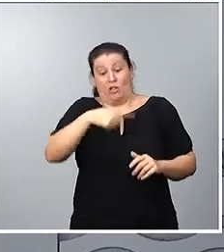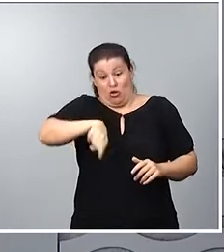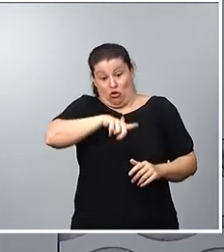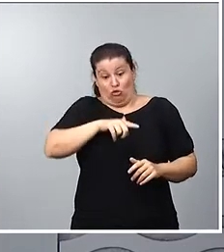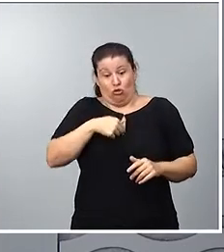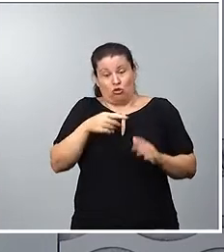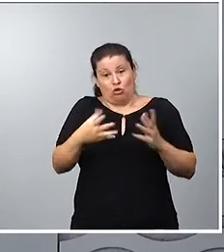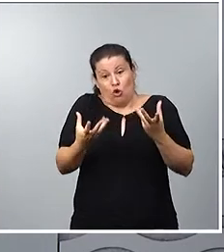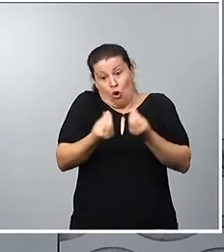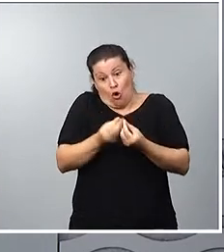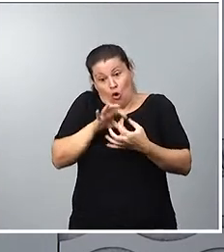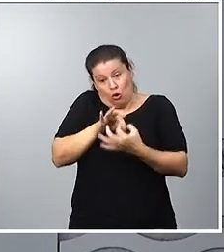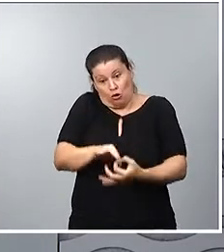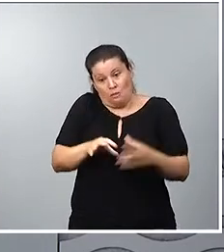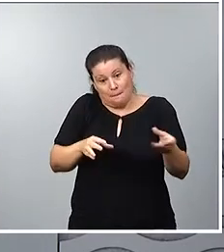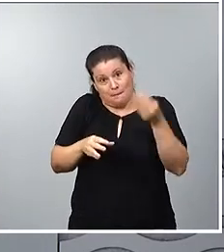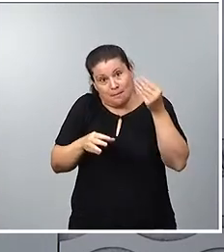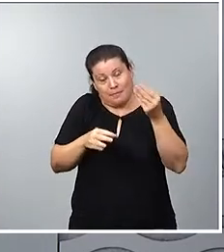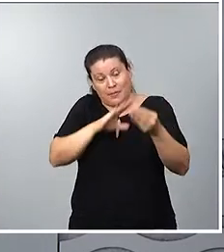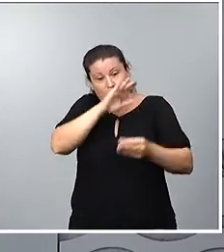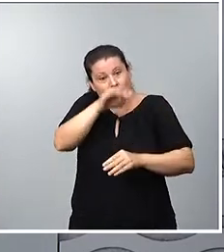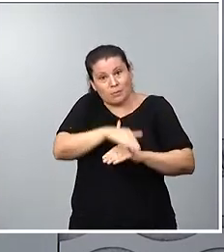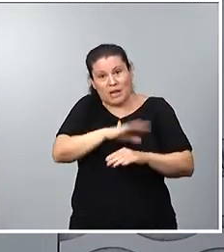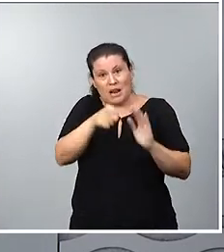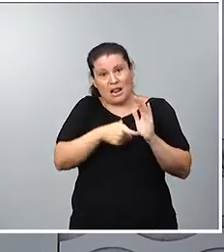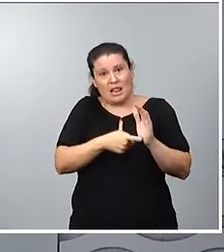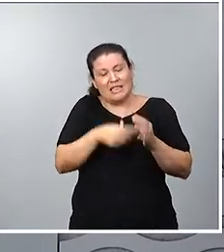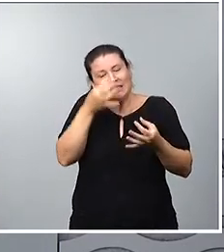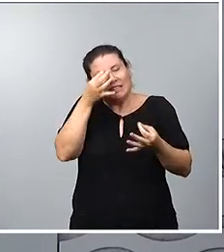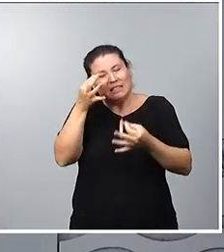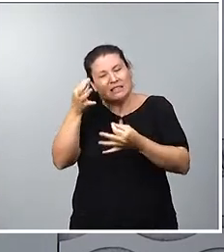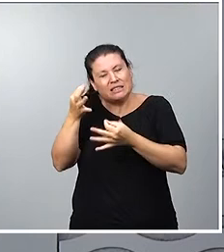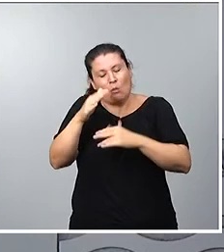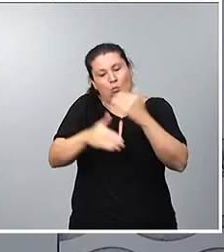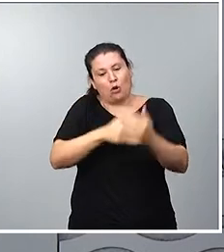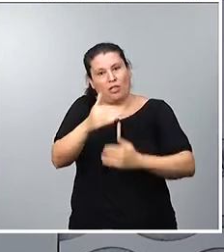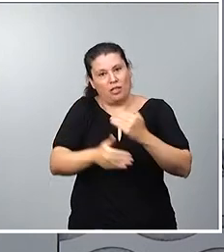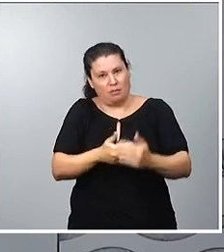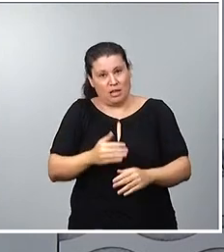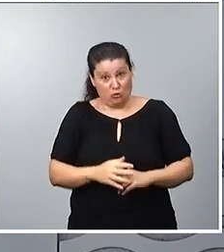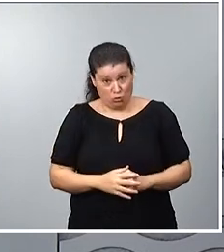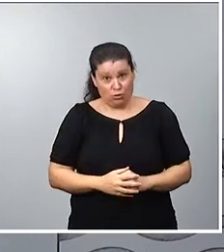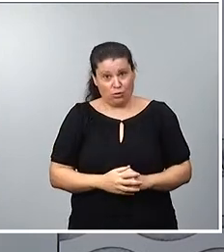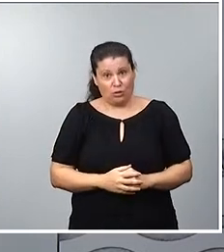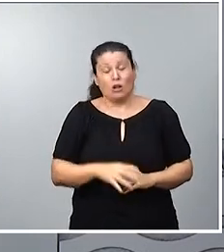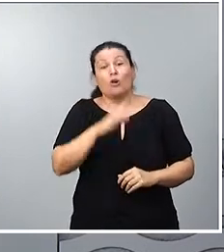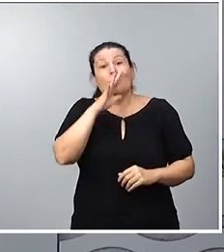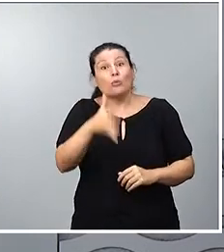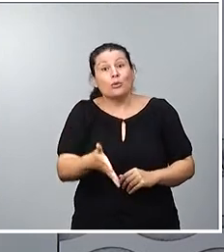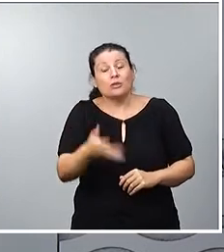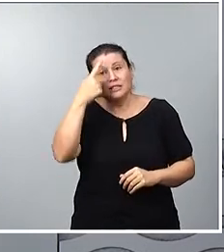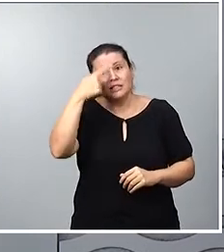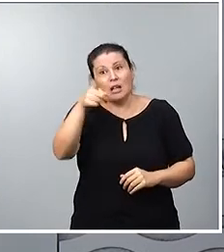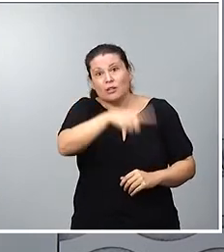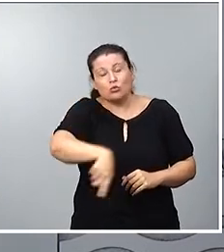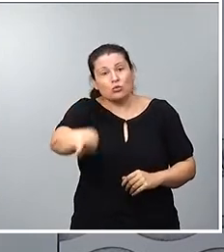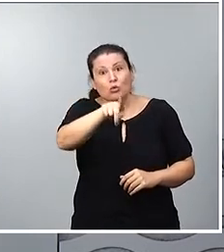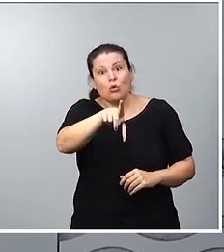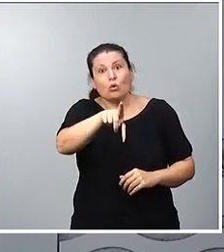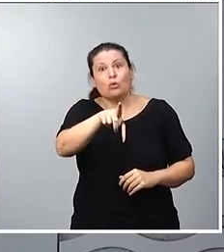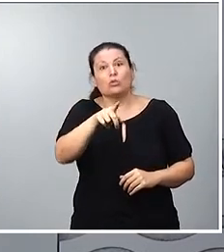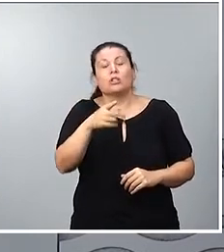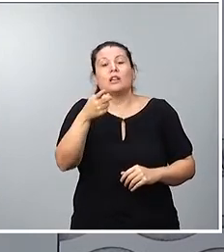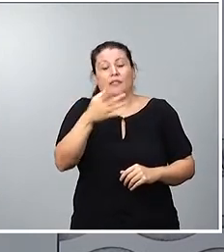cosas siguiendo con extremo rigor el procedimiento. ¿Por qué? Porque ustedes sabrán también que